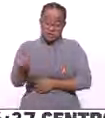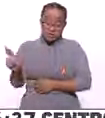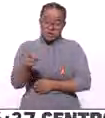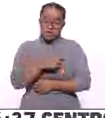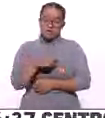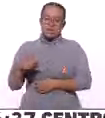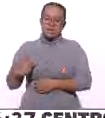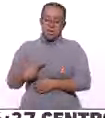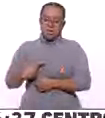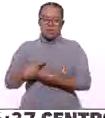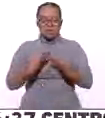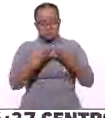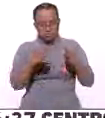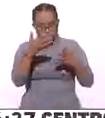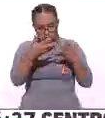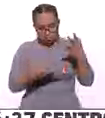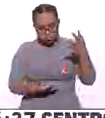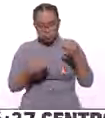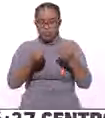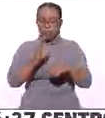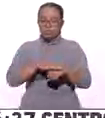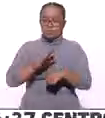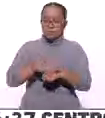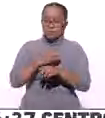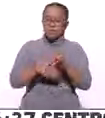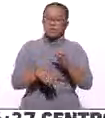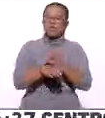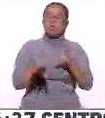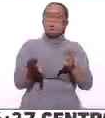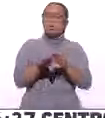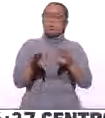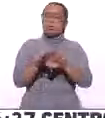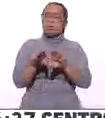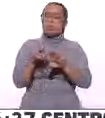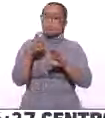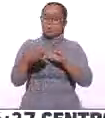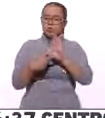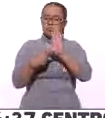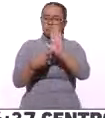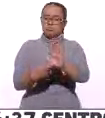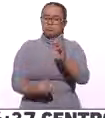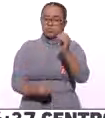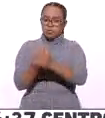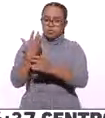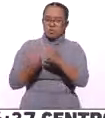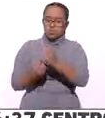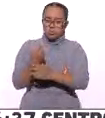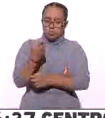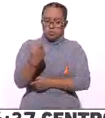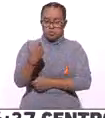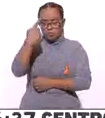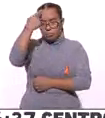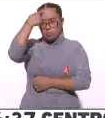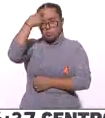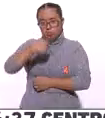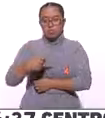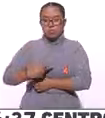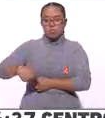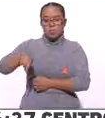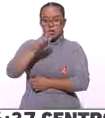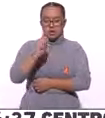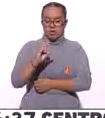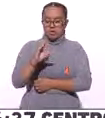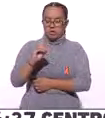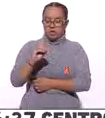carta abierta con una amplia gama de productos. En fin, ¿cómo se ve reflejada el ingreso de estos recursos a quienes integran la